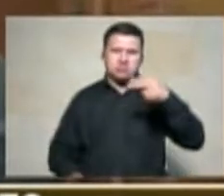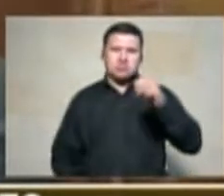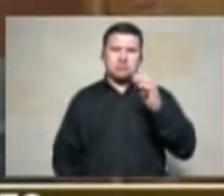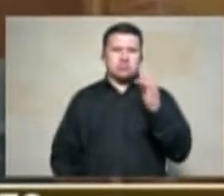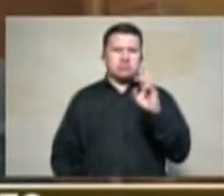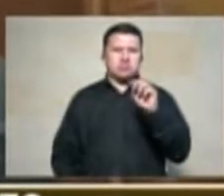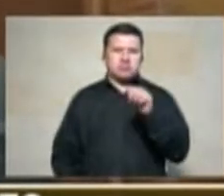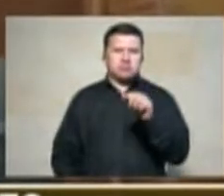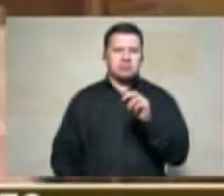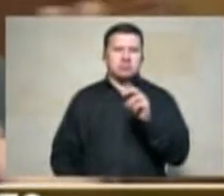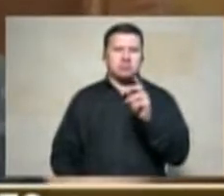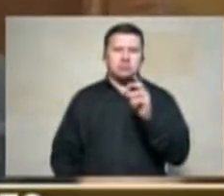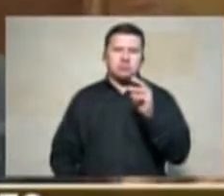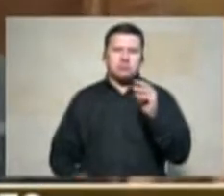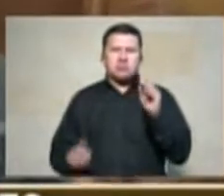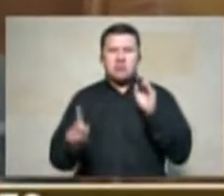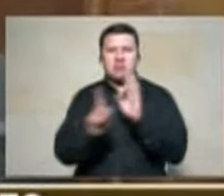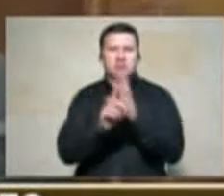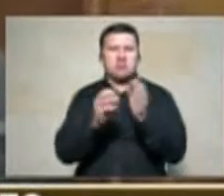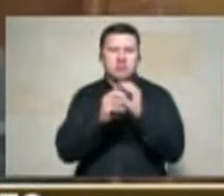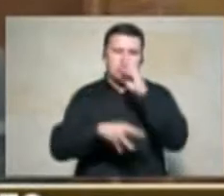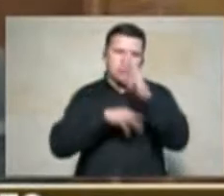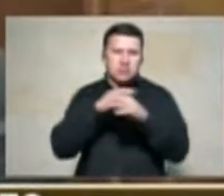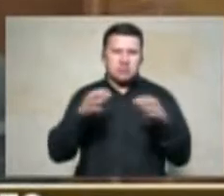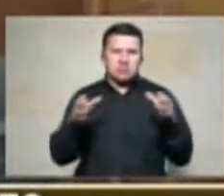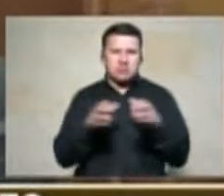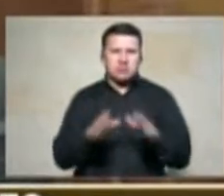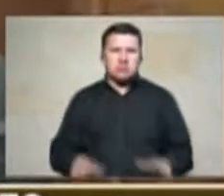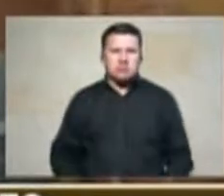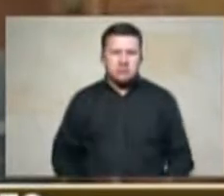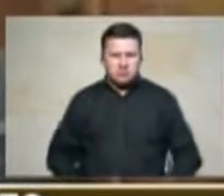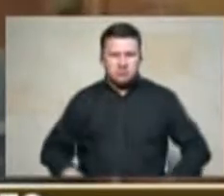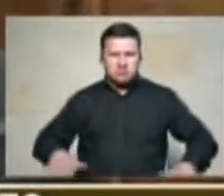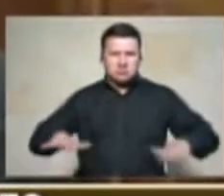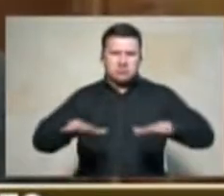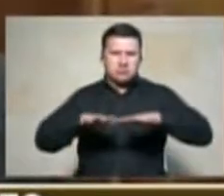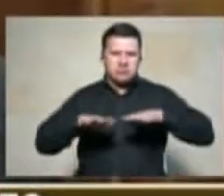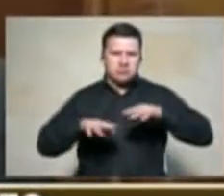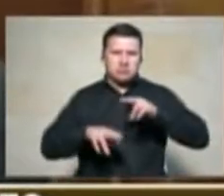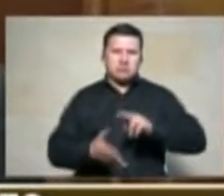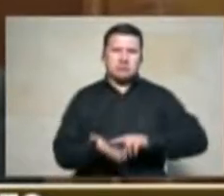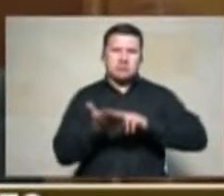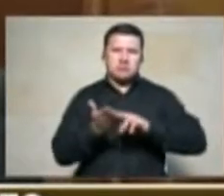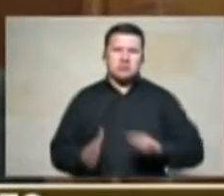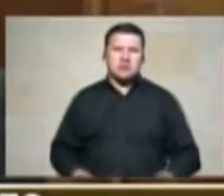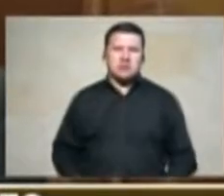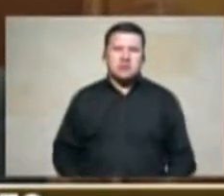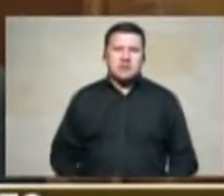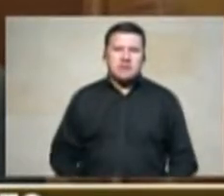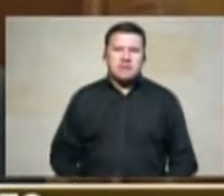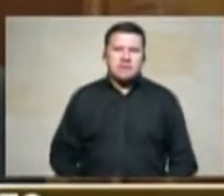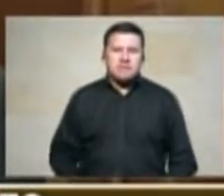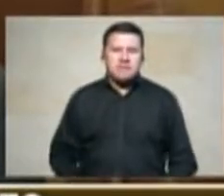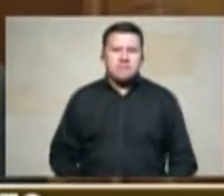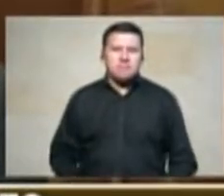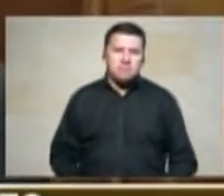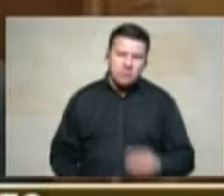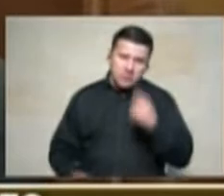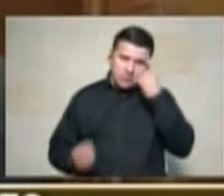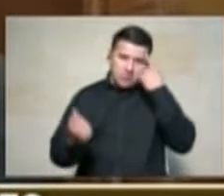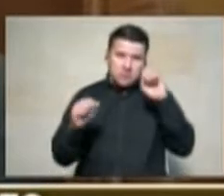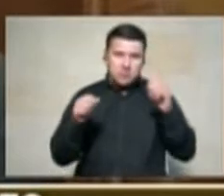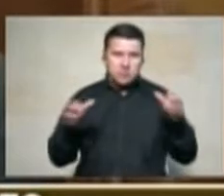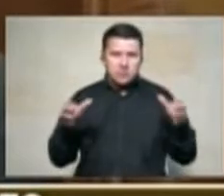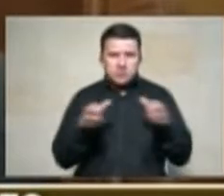de tierras que han sido restituidas y nos preocupa lo que se ha denunciado en algunos medios de